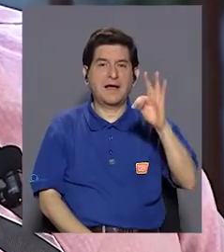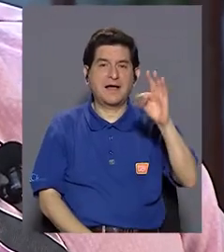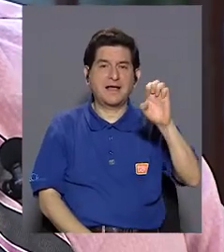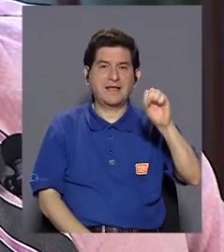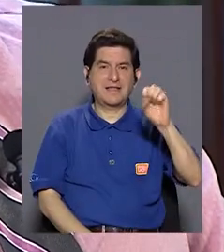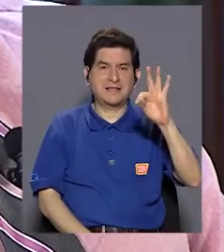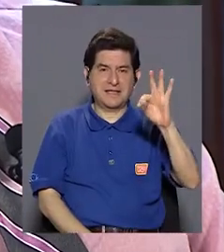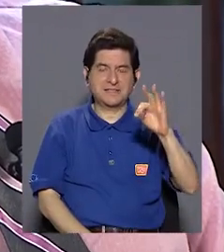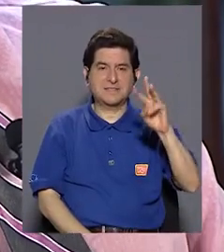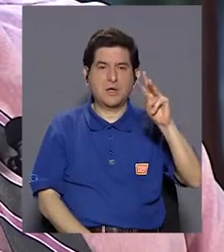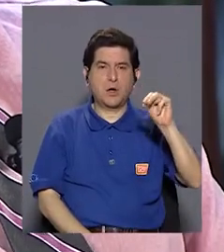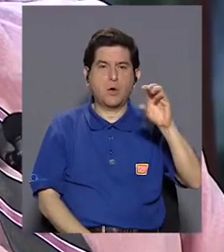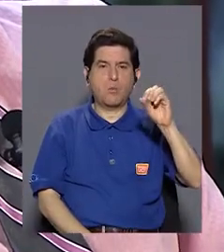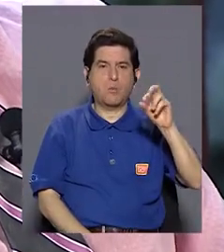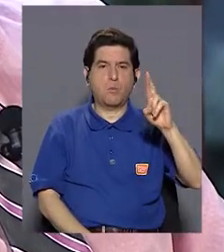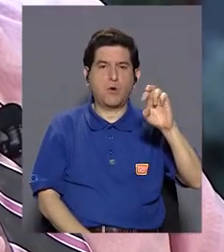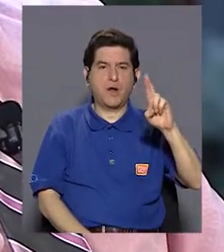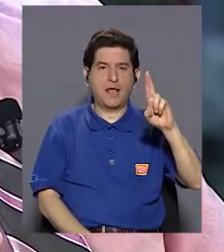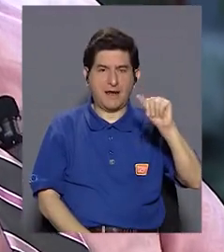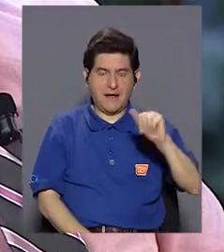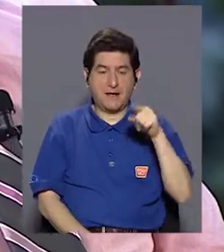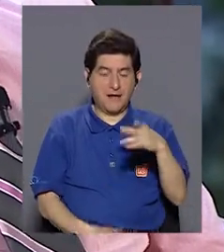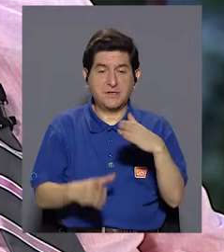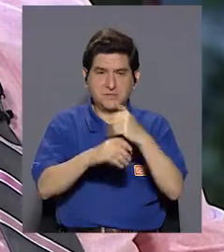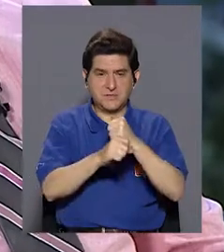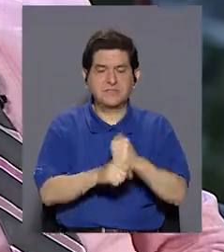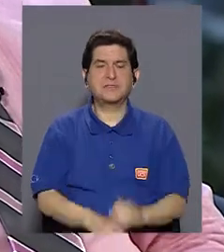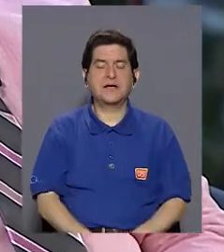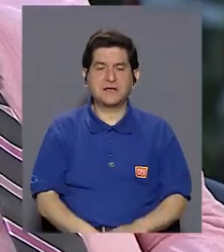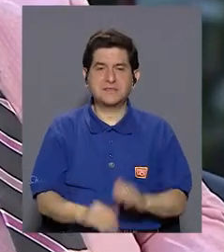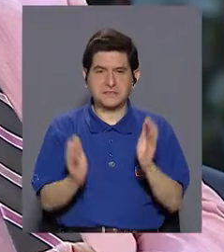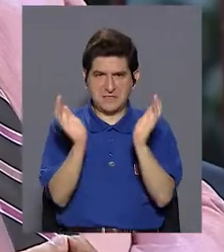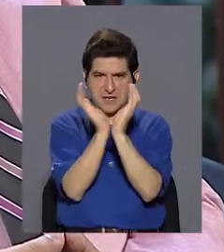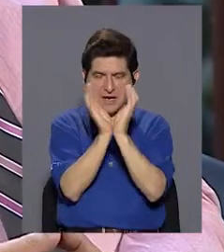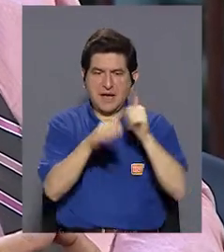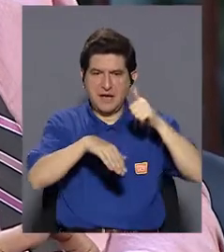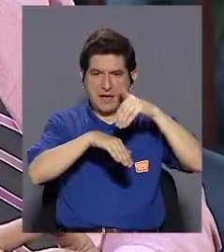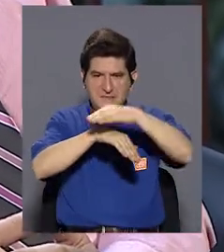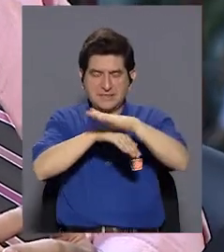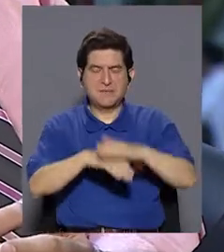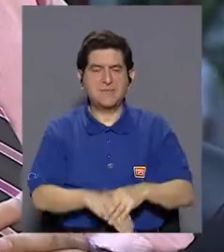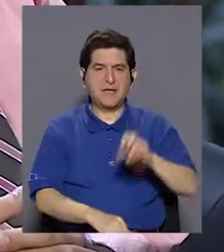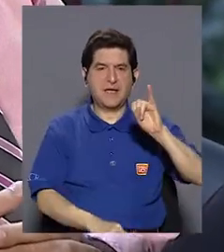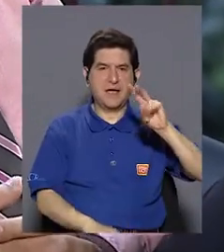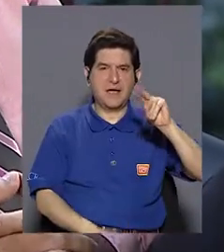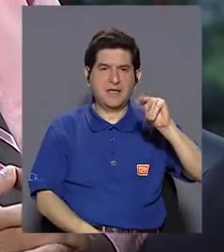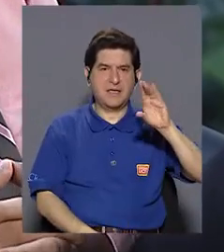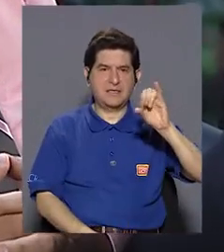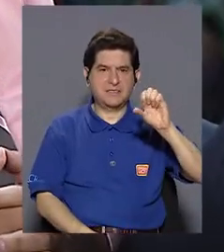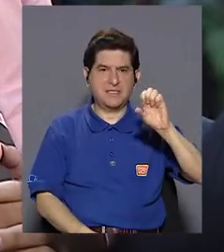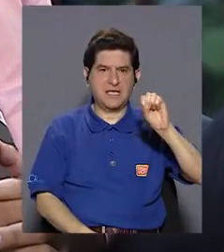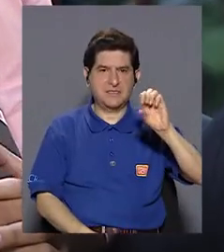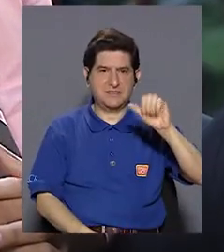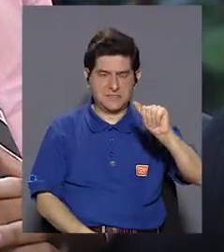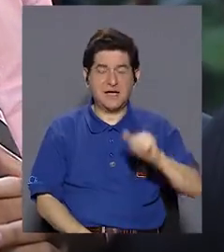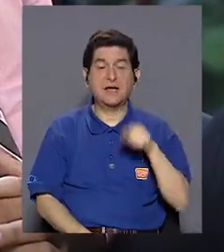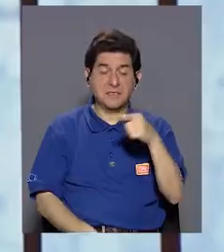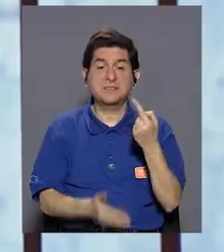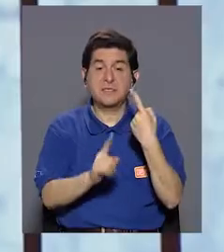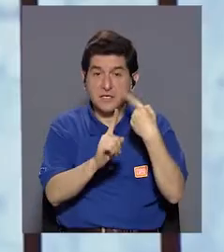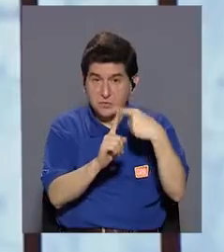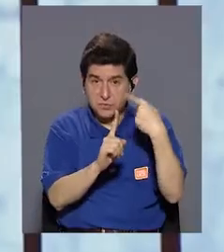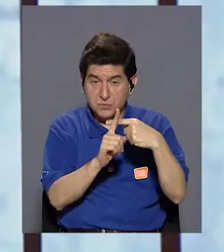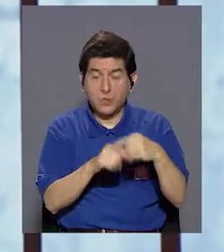de morera, que eso se hace en la caja, se manda a la inciensa, ahí se procesa y si eso sale positivo,